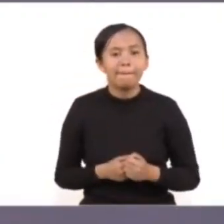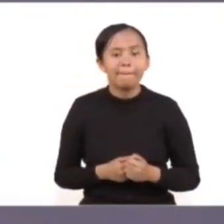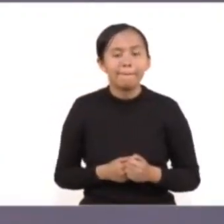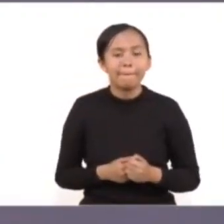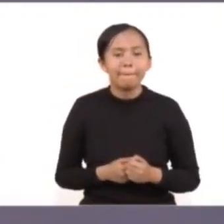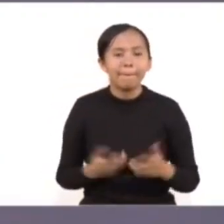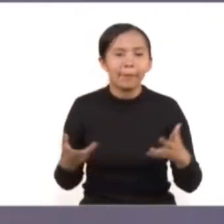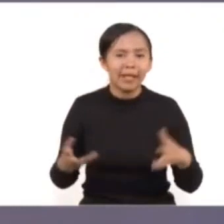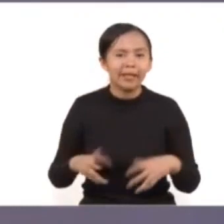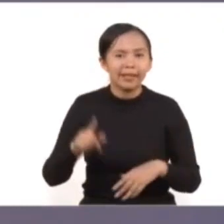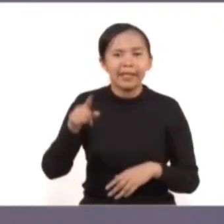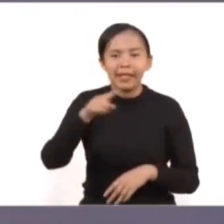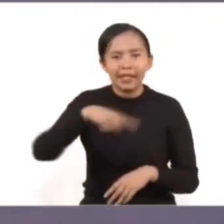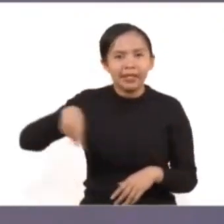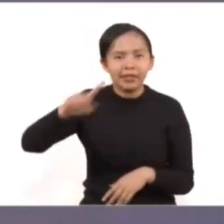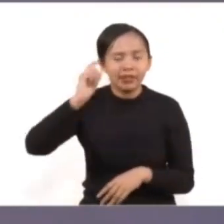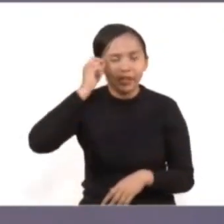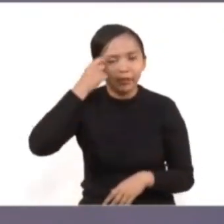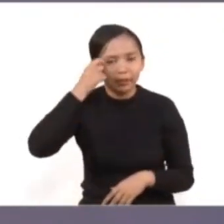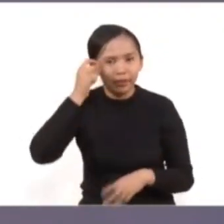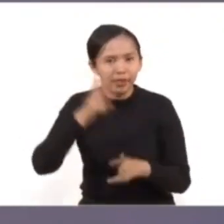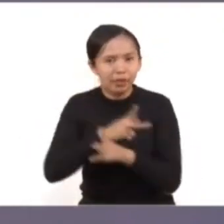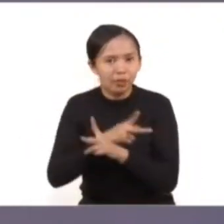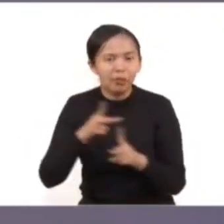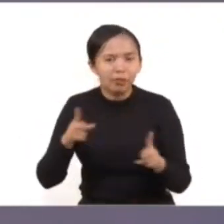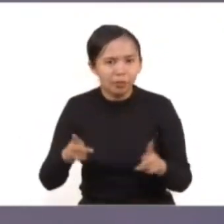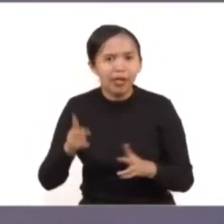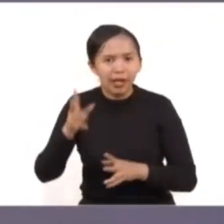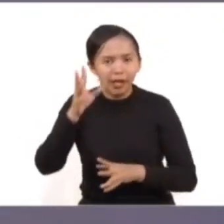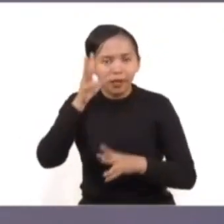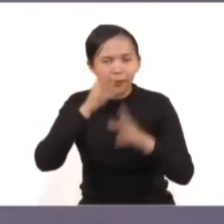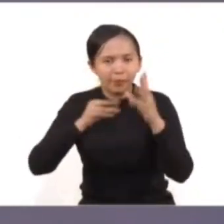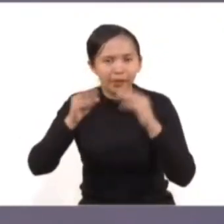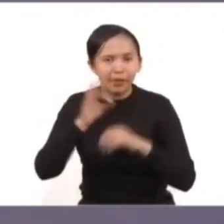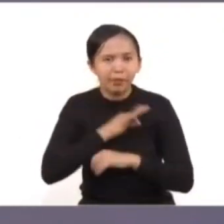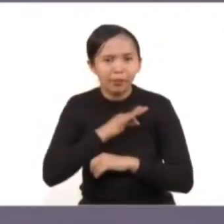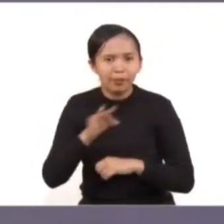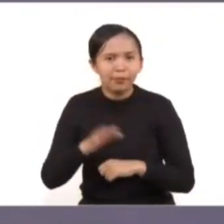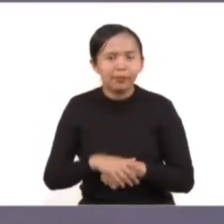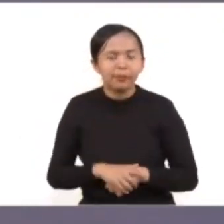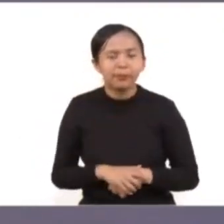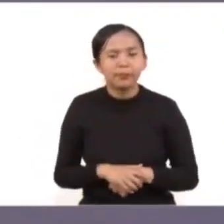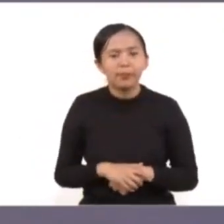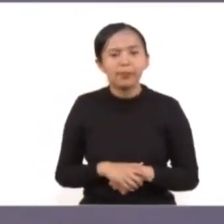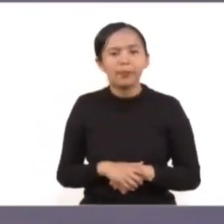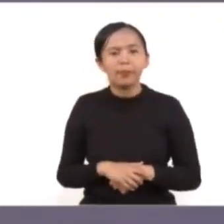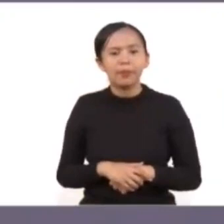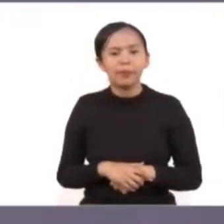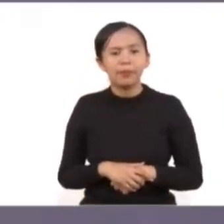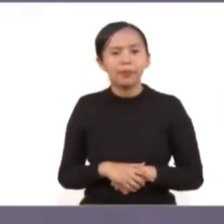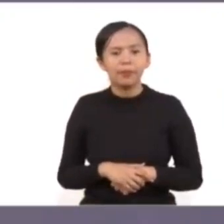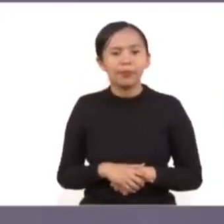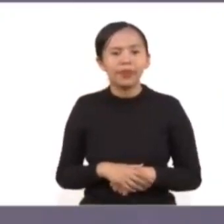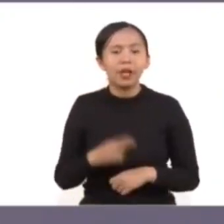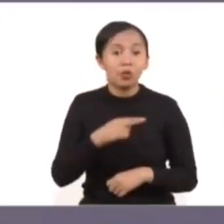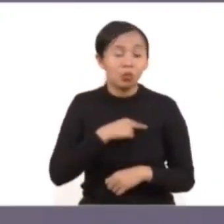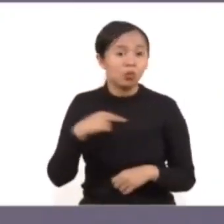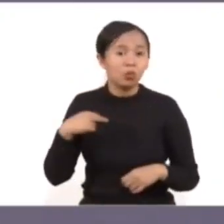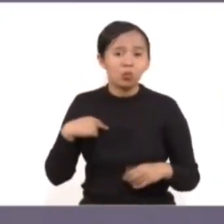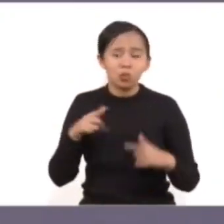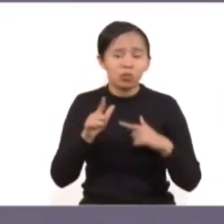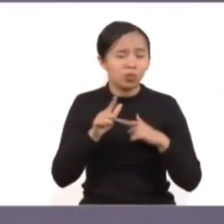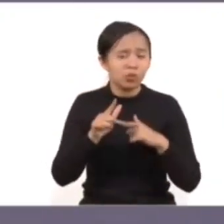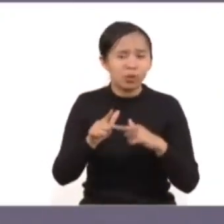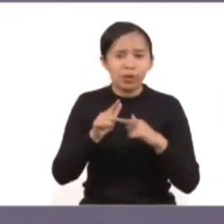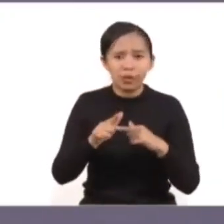servidor o servidora pública que conformamos el Poder Judicial de la Ciudad de México. Continuaremos en las